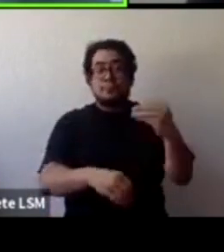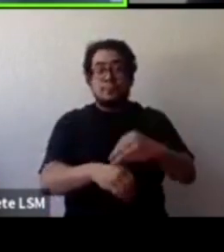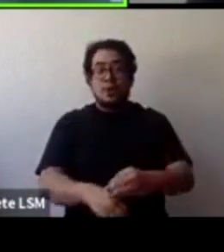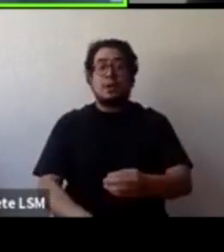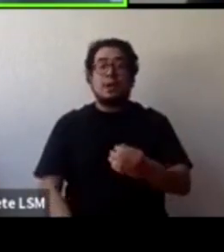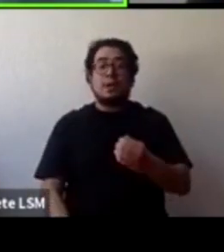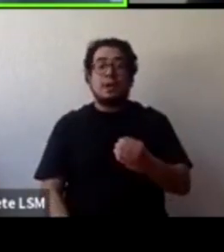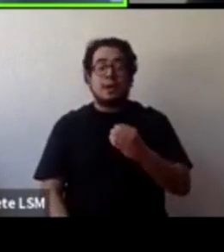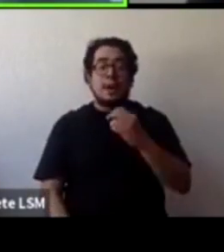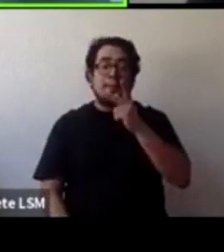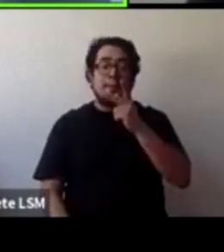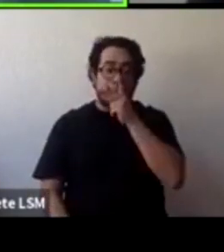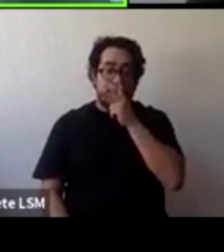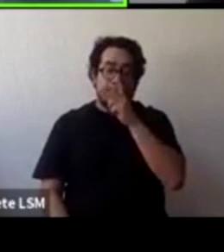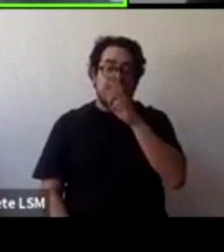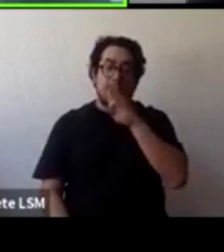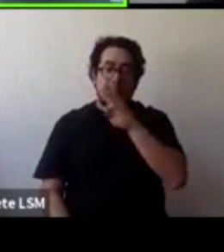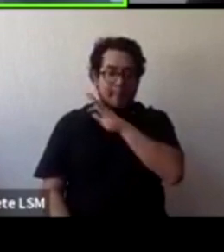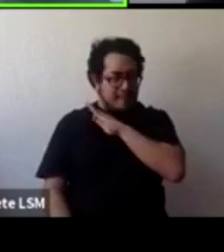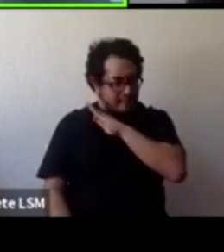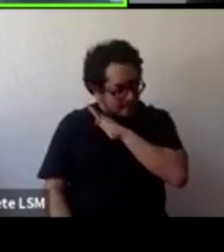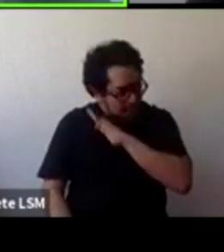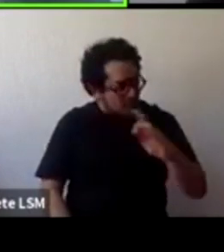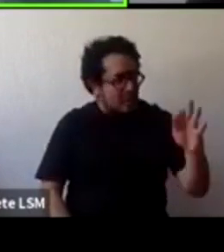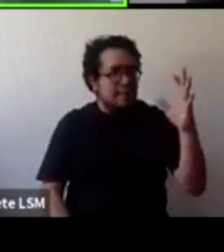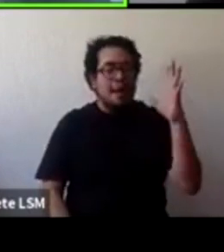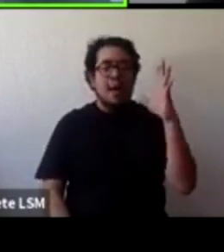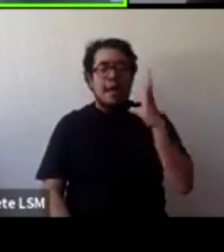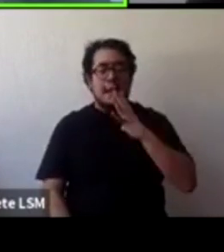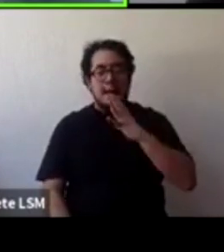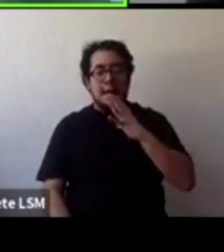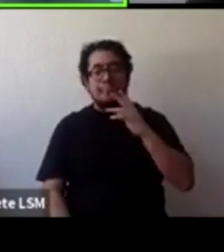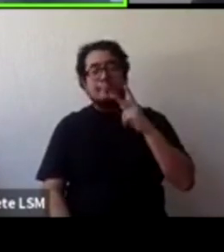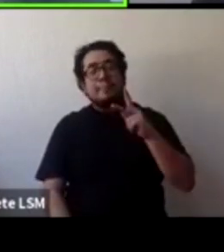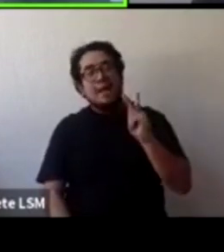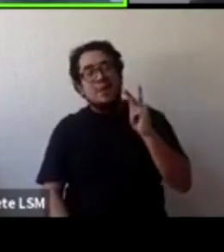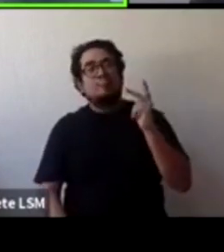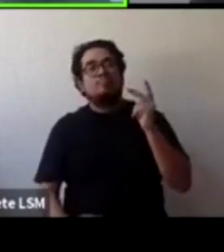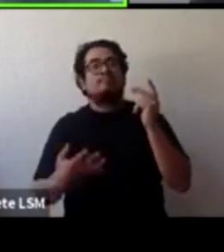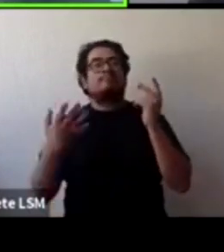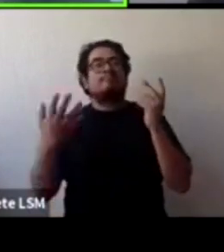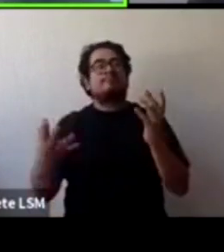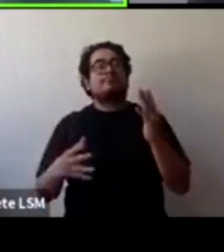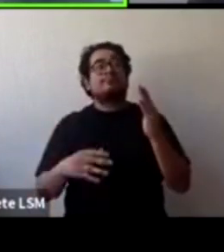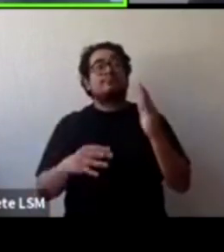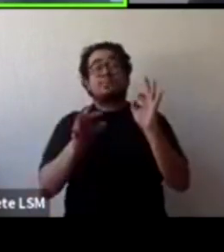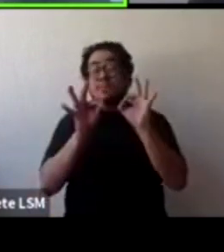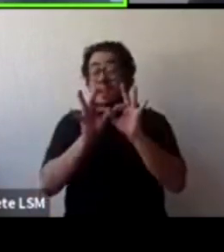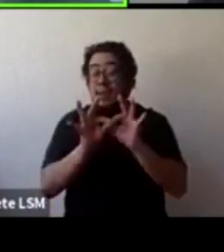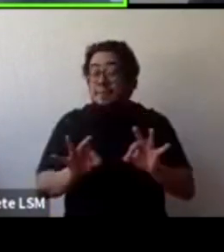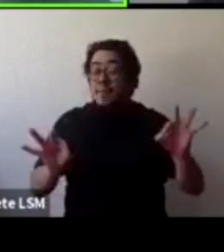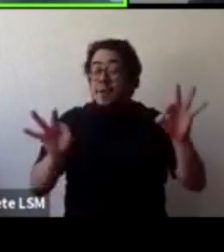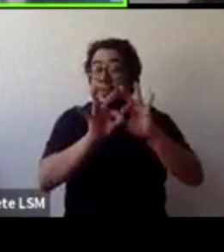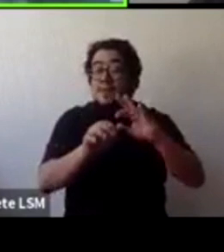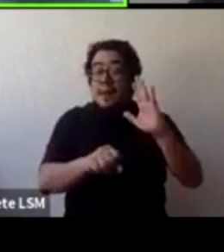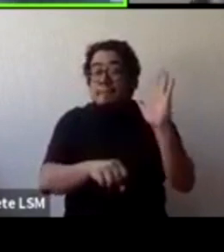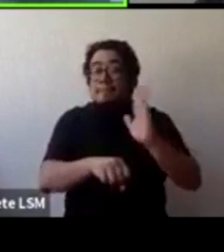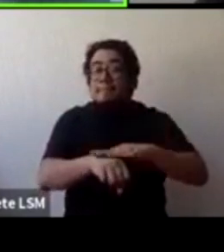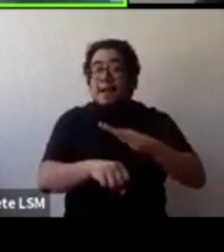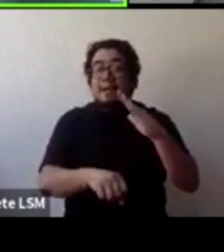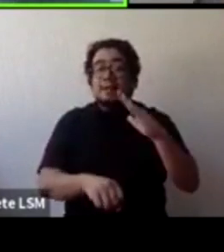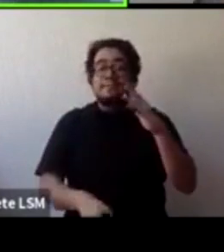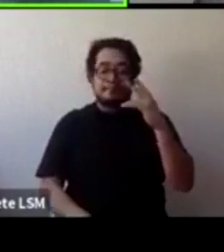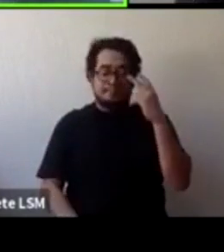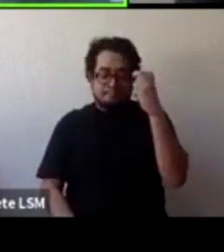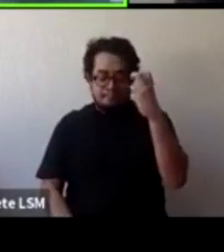parental en todos los dispositivos y pero lo más importante es que los papás tienen que estar presentes no nada más